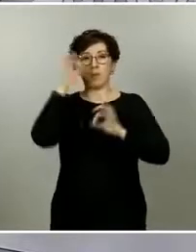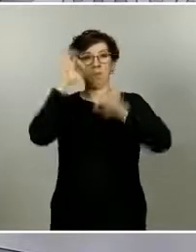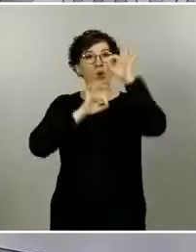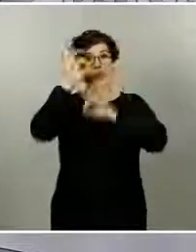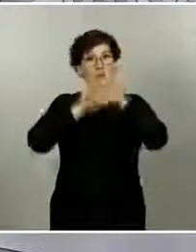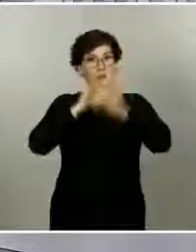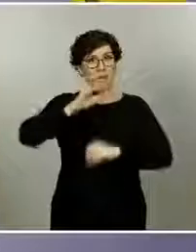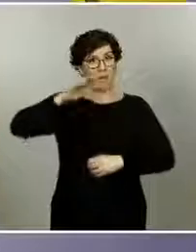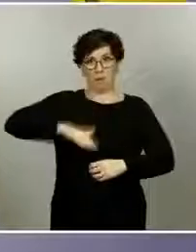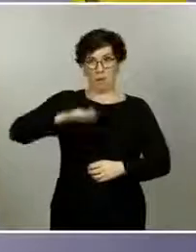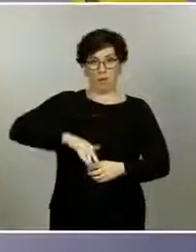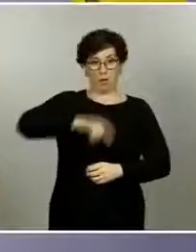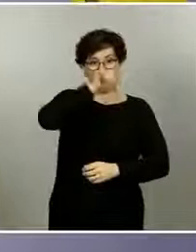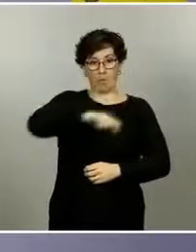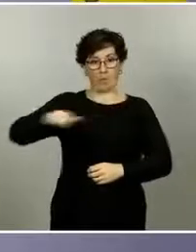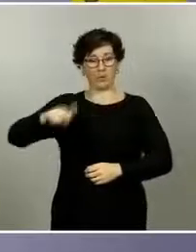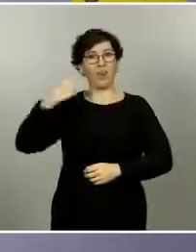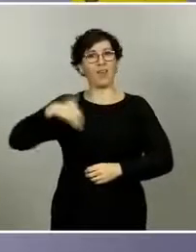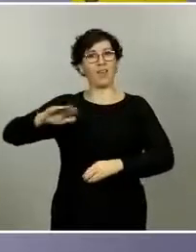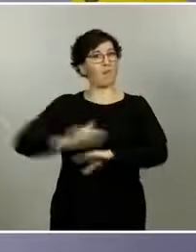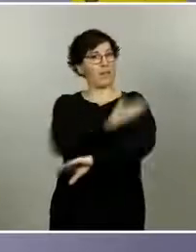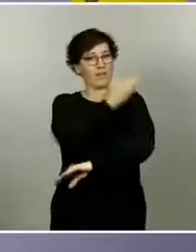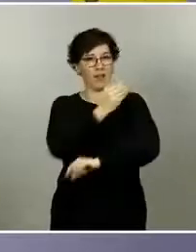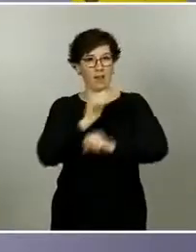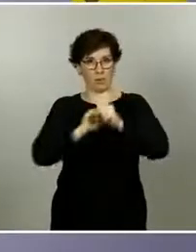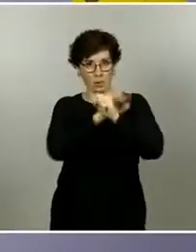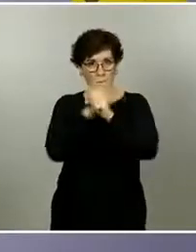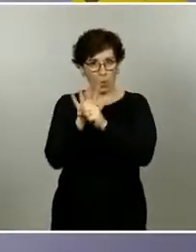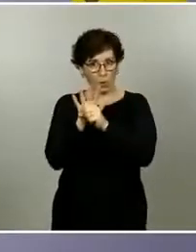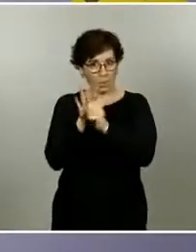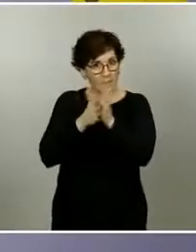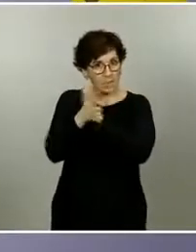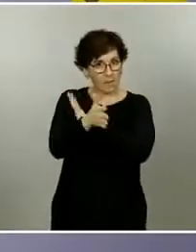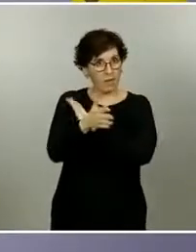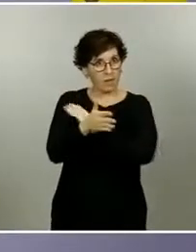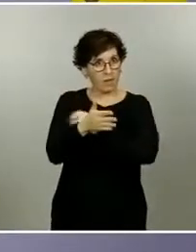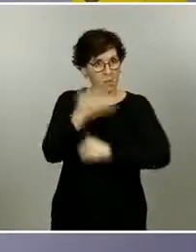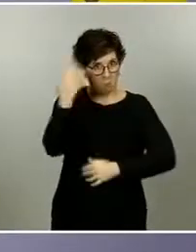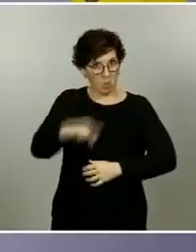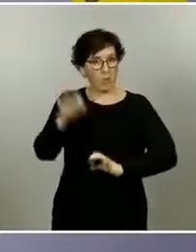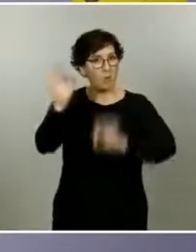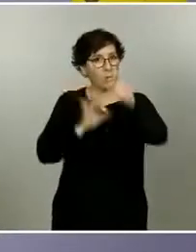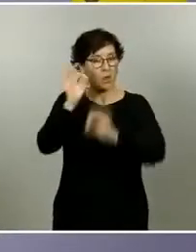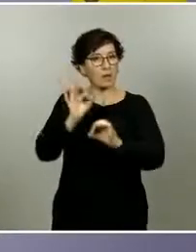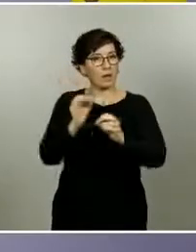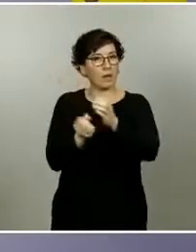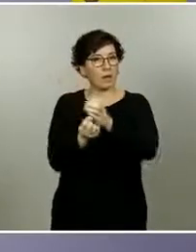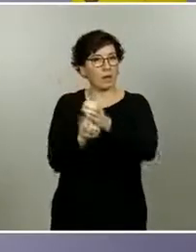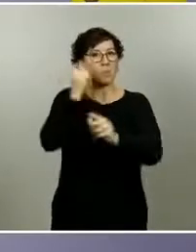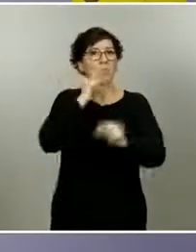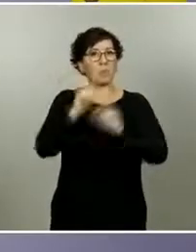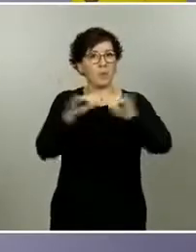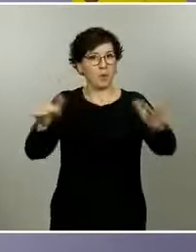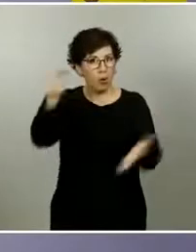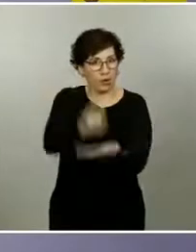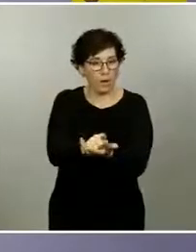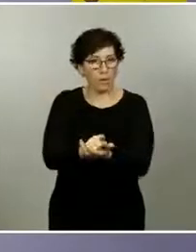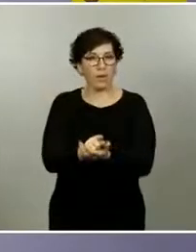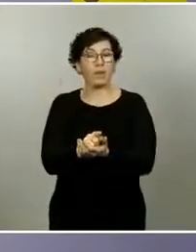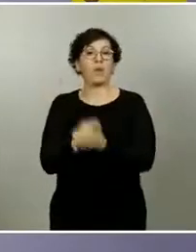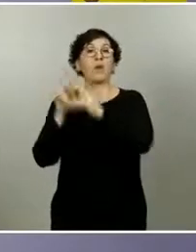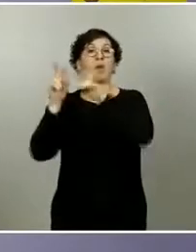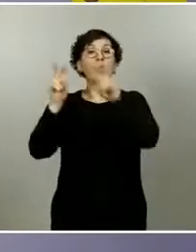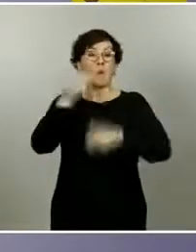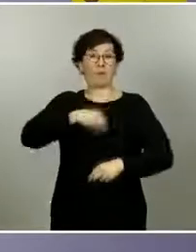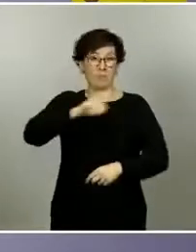porcentaje de población española que ha superado la COVID-19, ¿hace más probable el rebrote? La Nueva España, prácticamente igual. Los